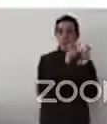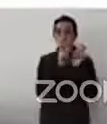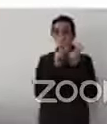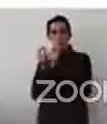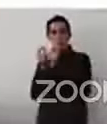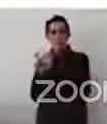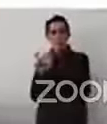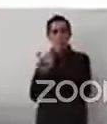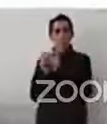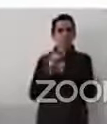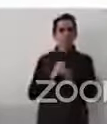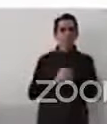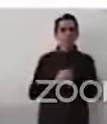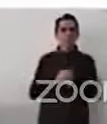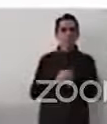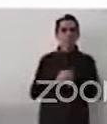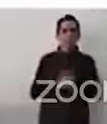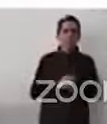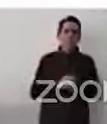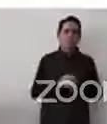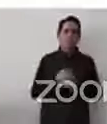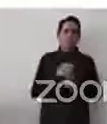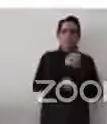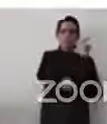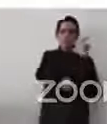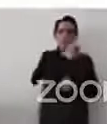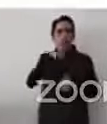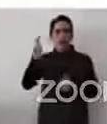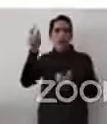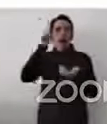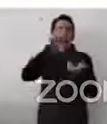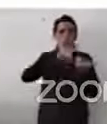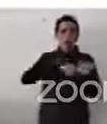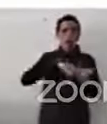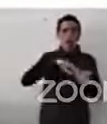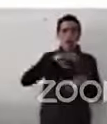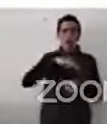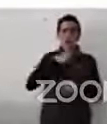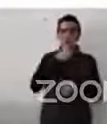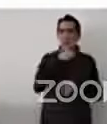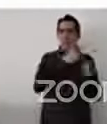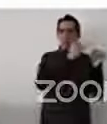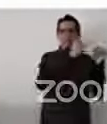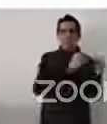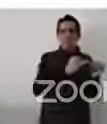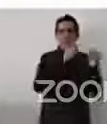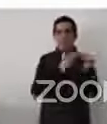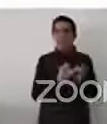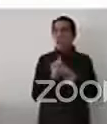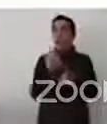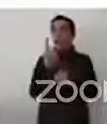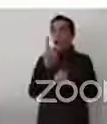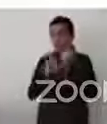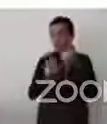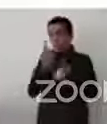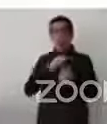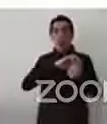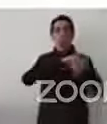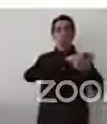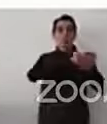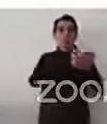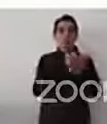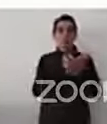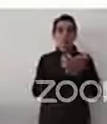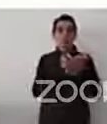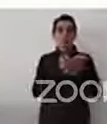tener esas identidades han sido discriminados y el reconocimiento del goce de sus derechos o el ejercicio de sus